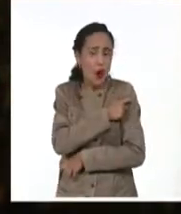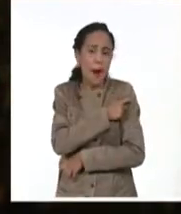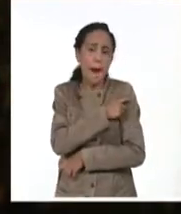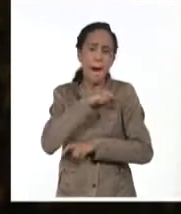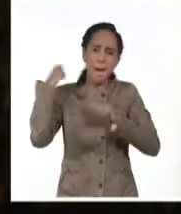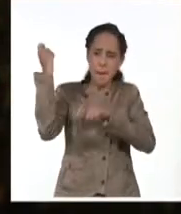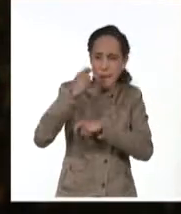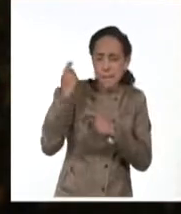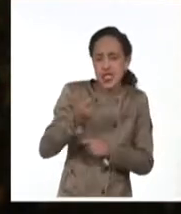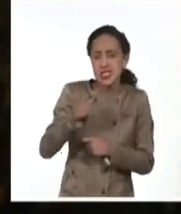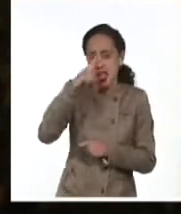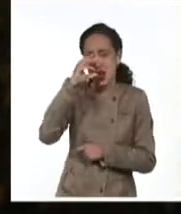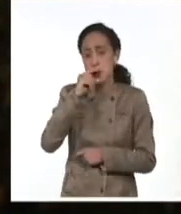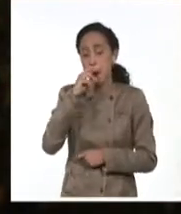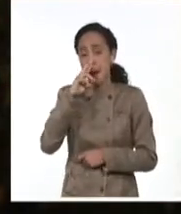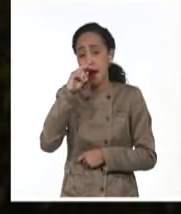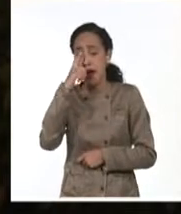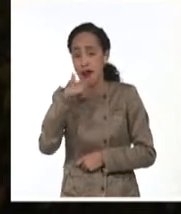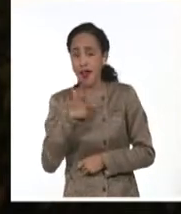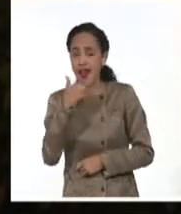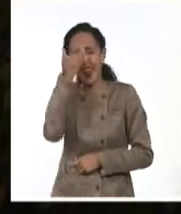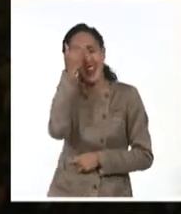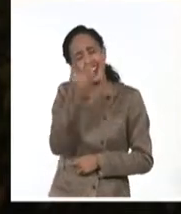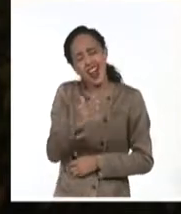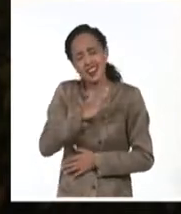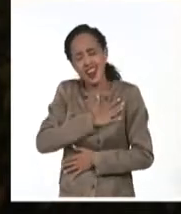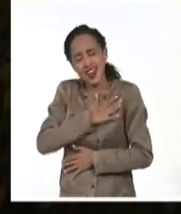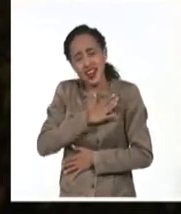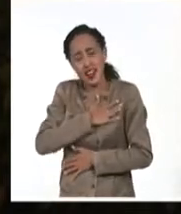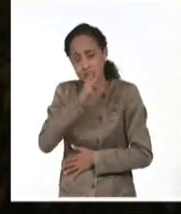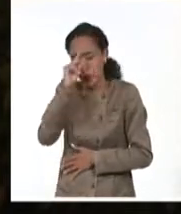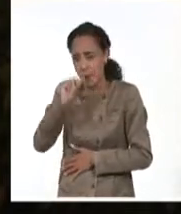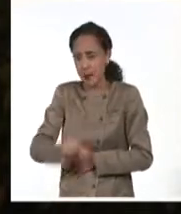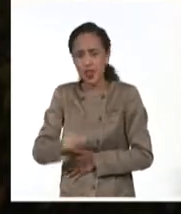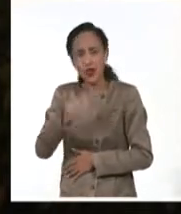queridos médicos, gracias queridos científicos.